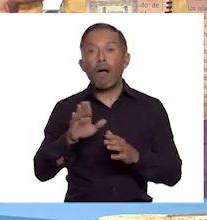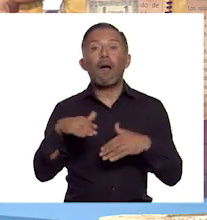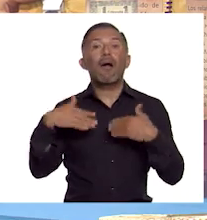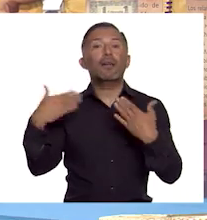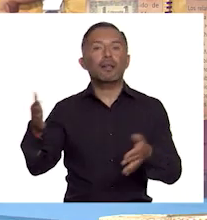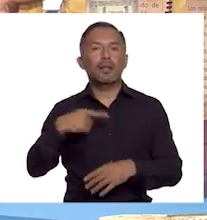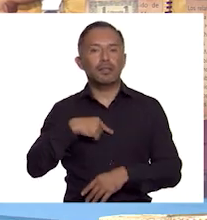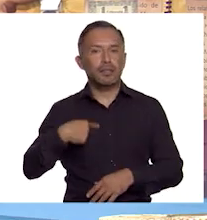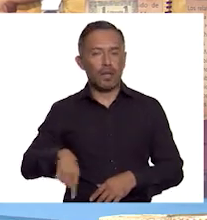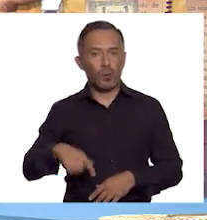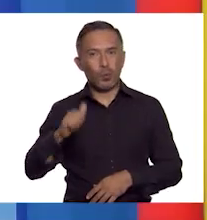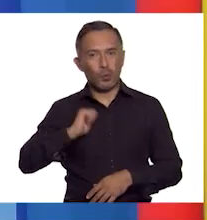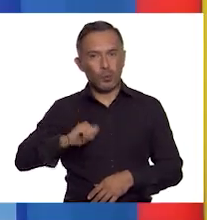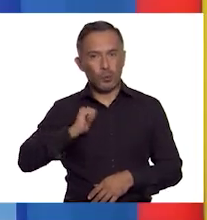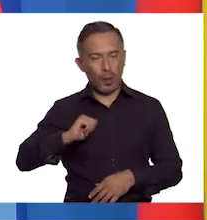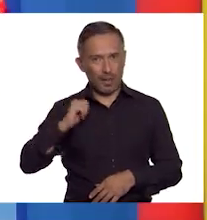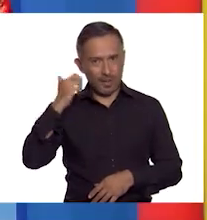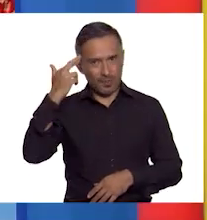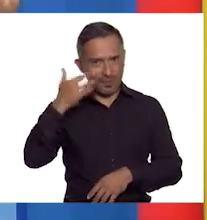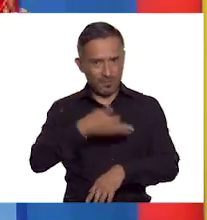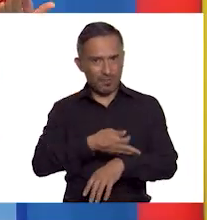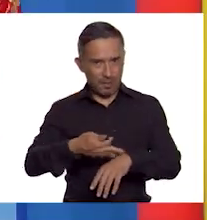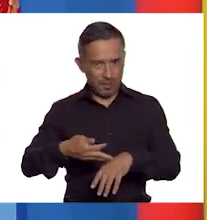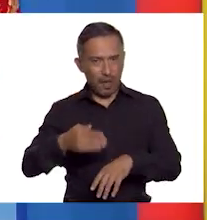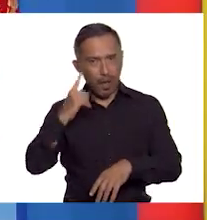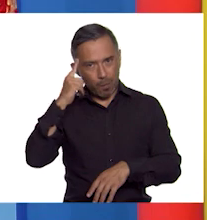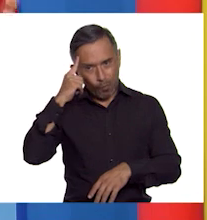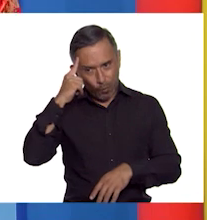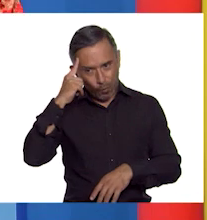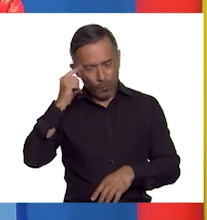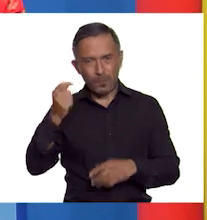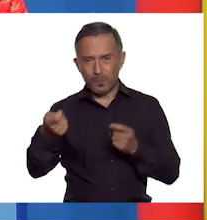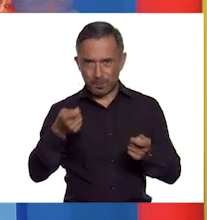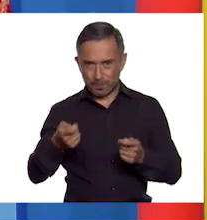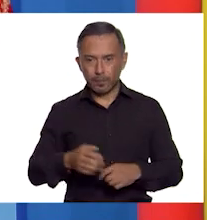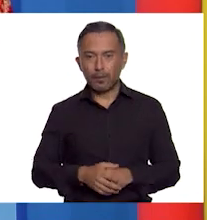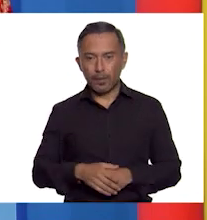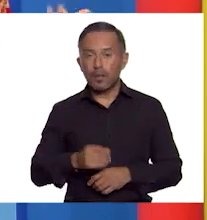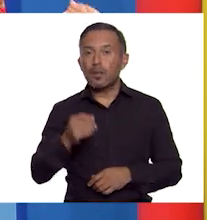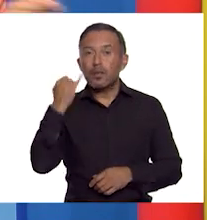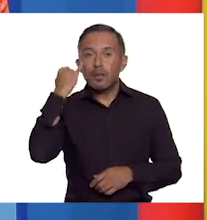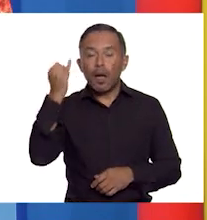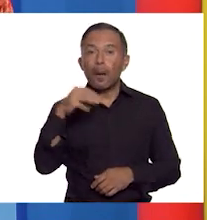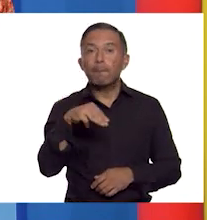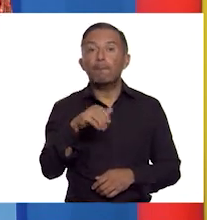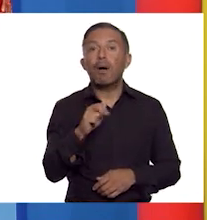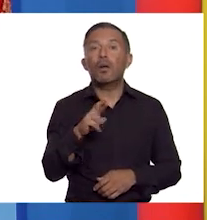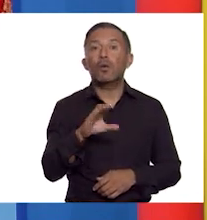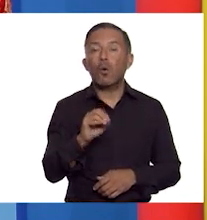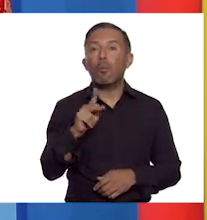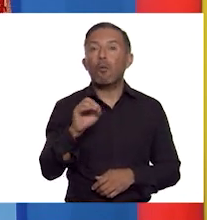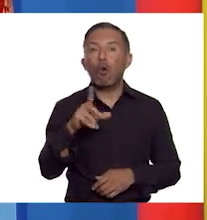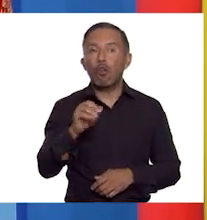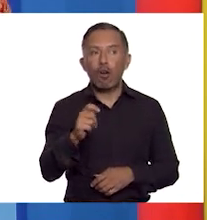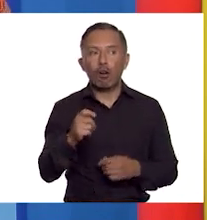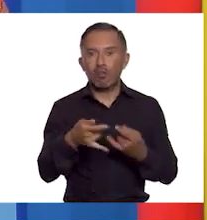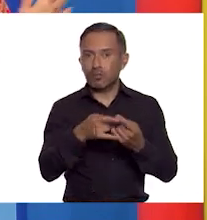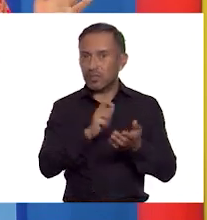gobernada por el Imperio Mongol. ¿Qué hubiera sido de las aventuras de Marco Polo si no se hubieran puesto por escrito?